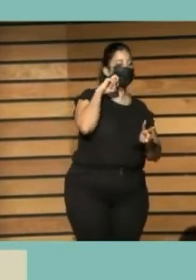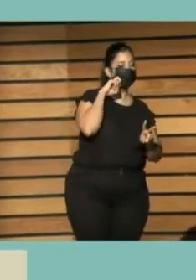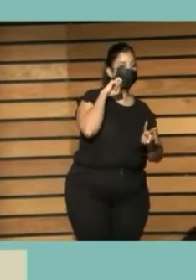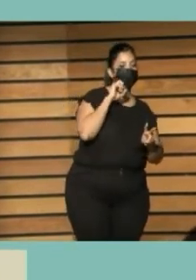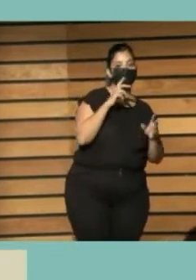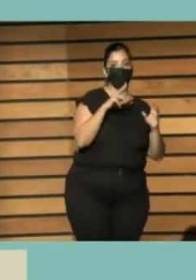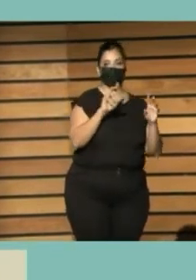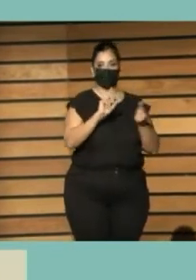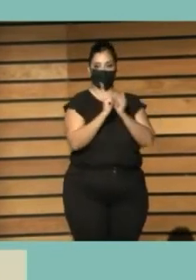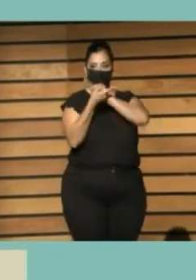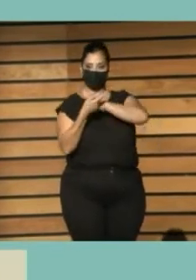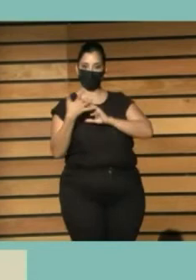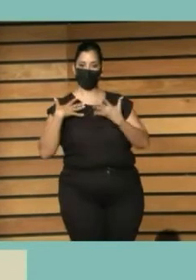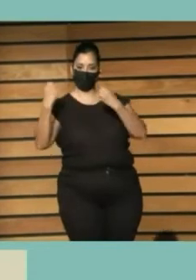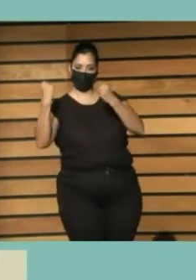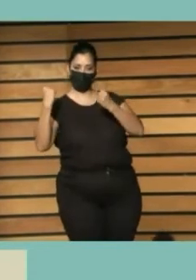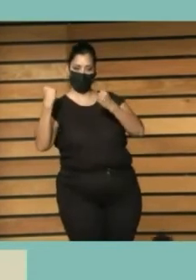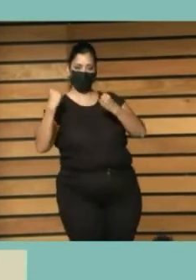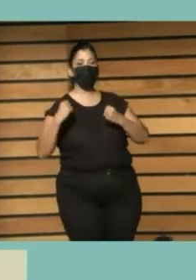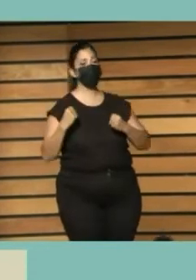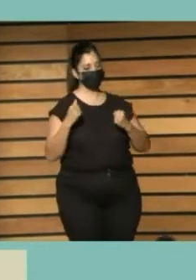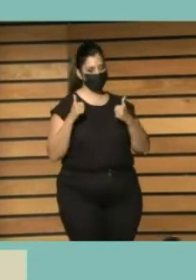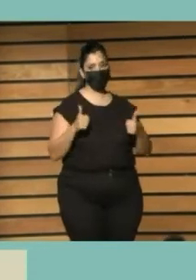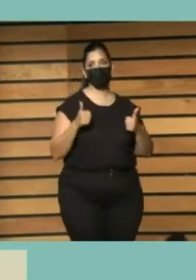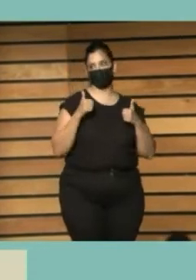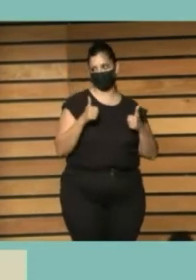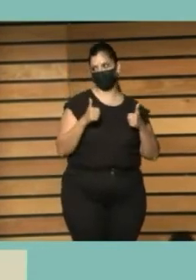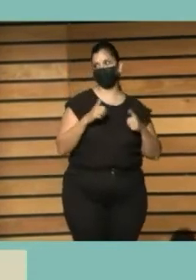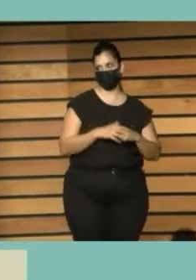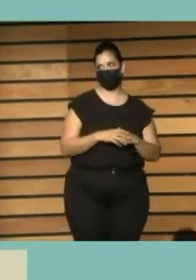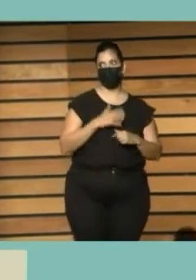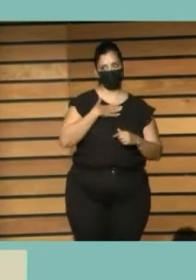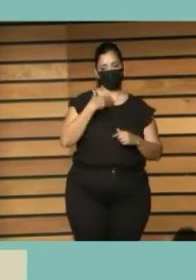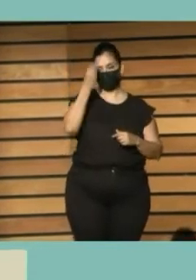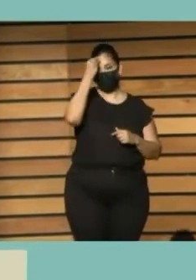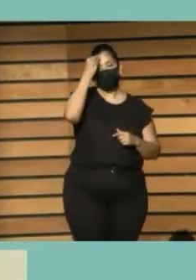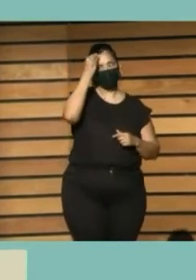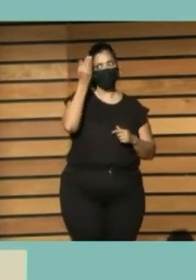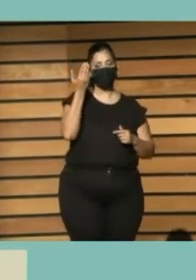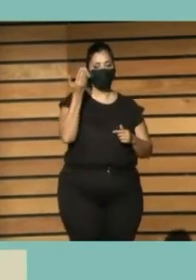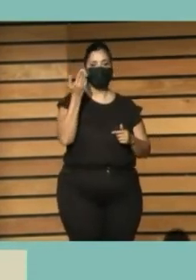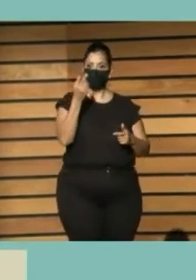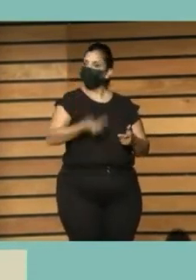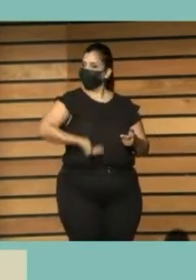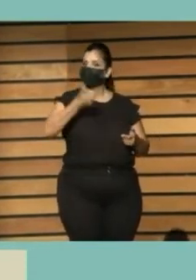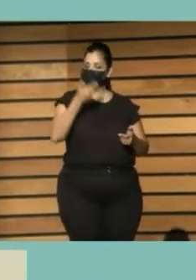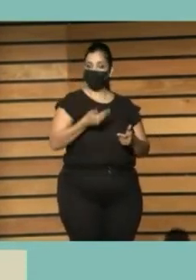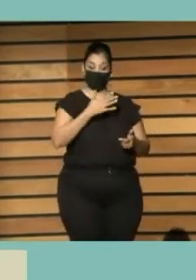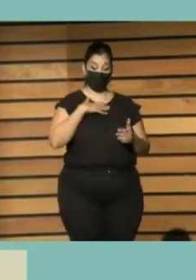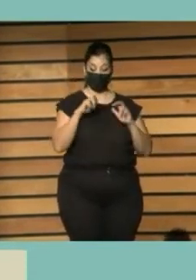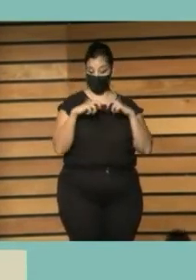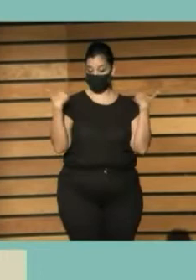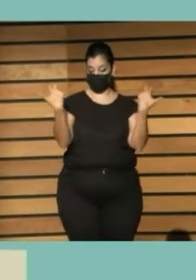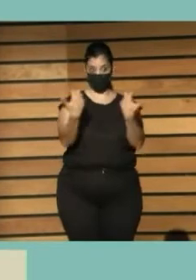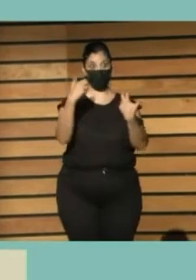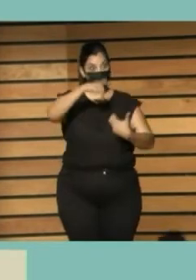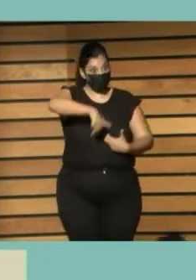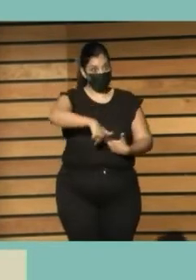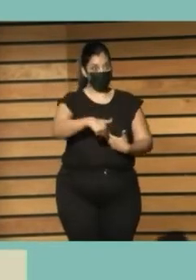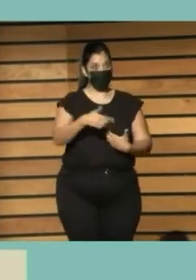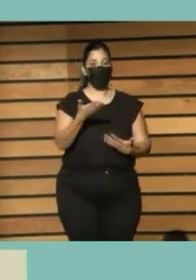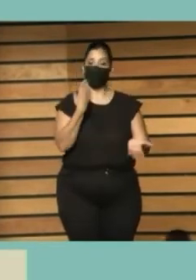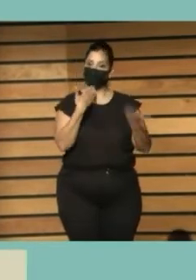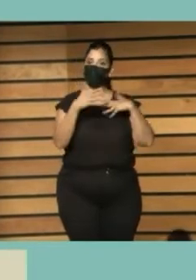a la otra cuestión que queremos llevar en esta mesa redonda es el trabajar en esa